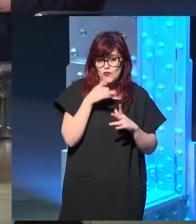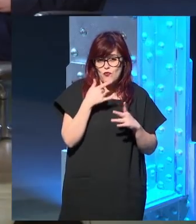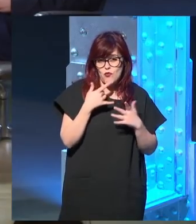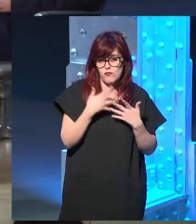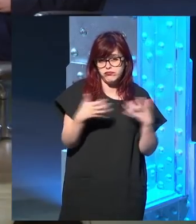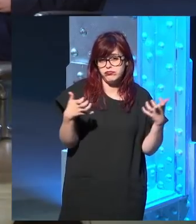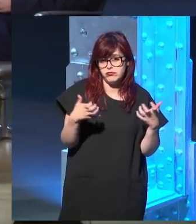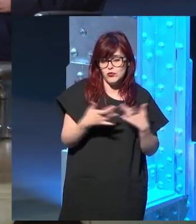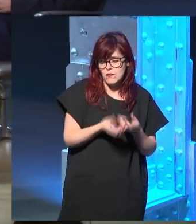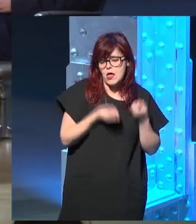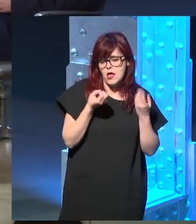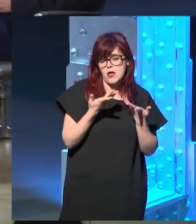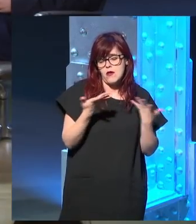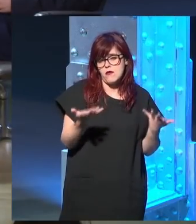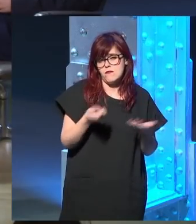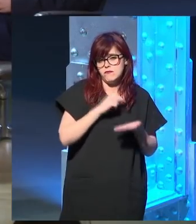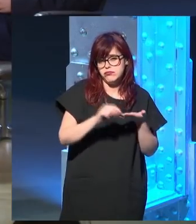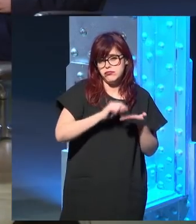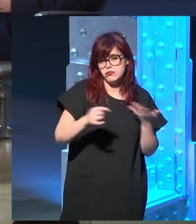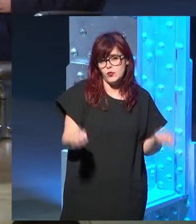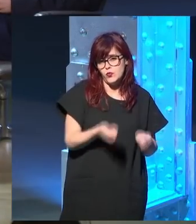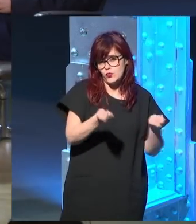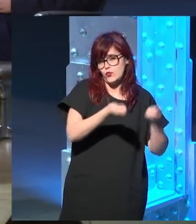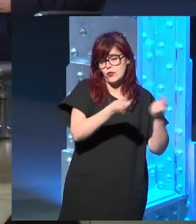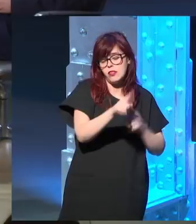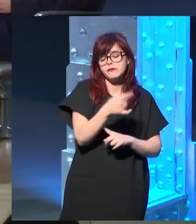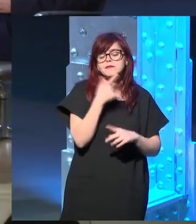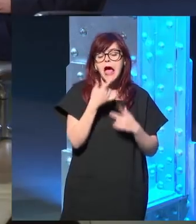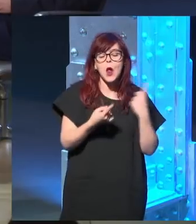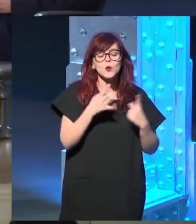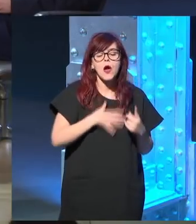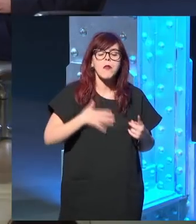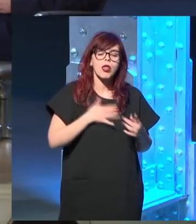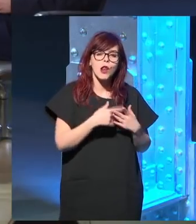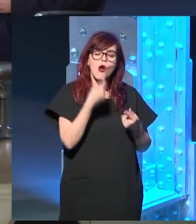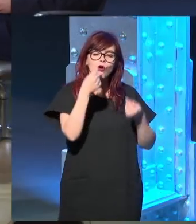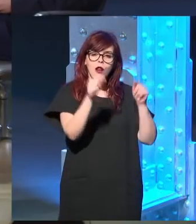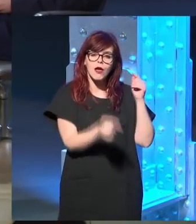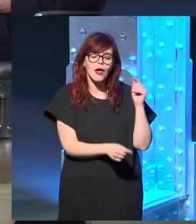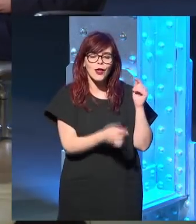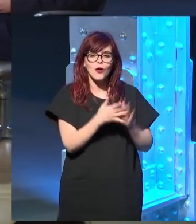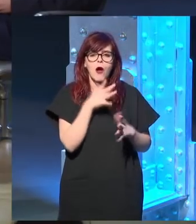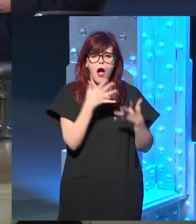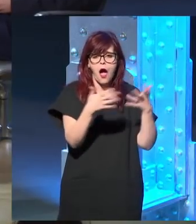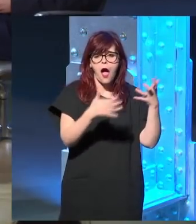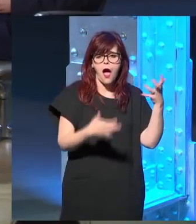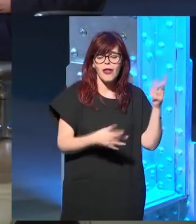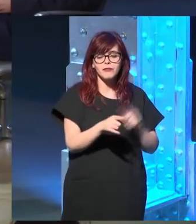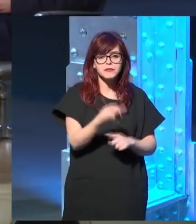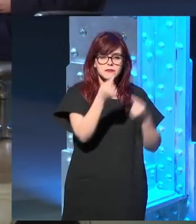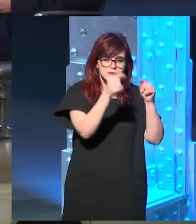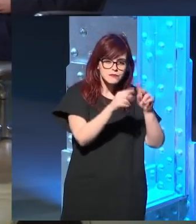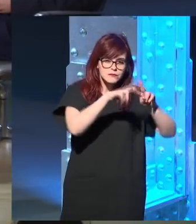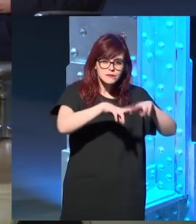torrencialmente lo que salga para después darse el placer de corregir y los que escribimos ya en